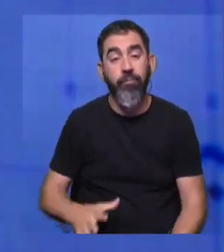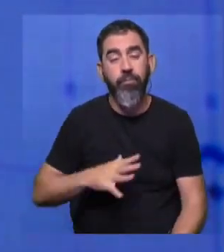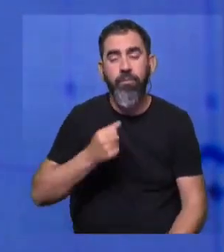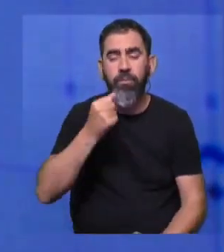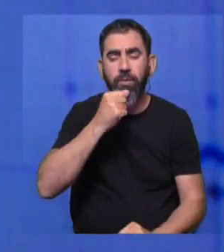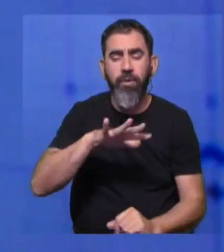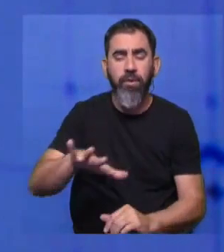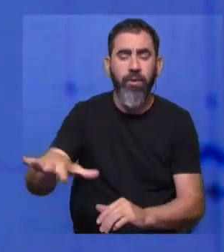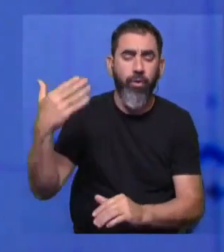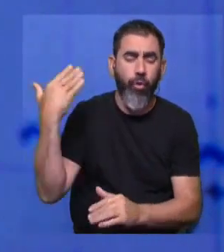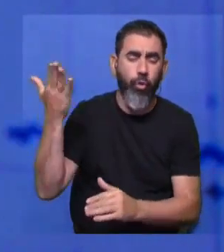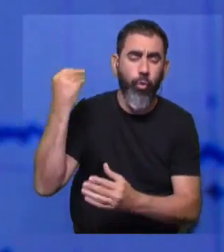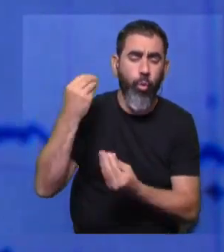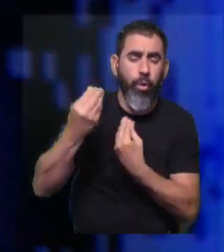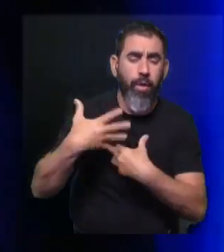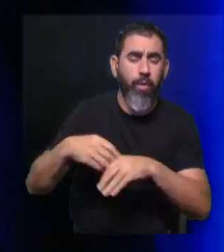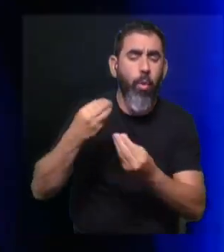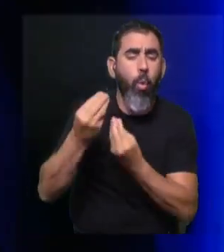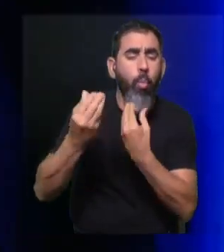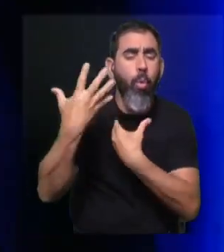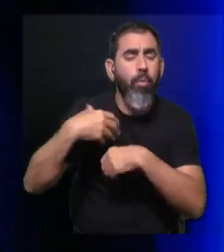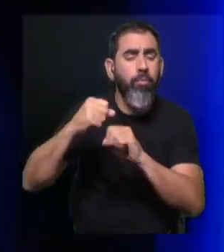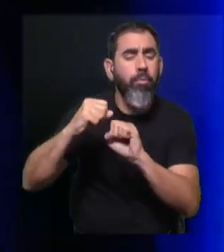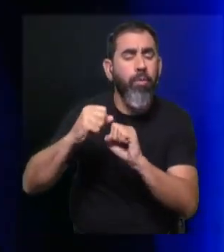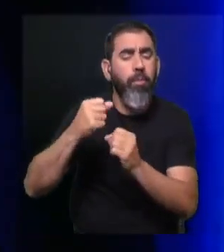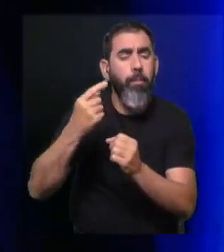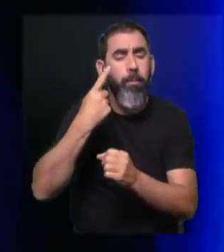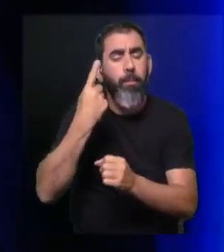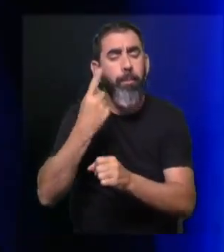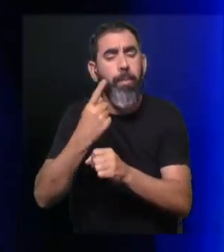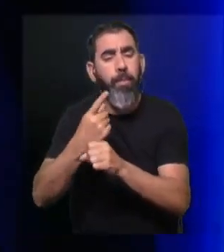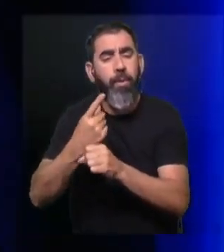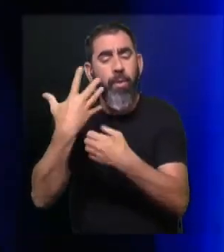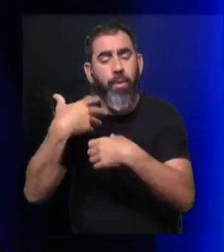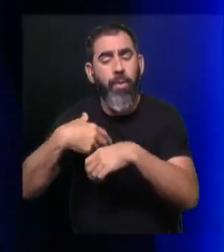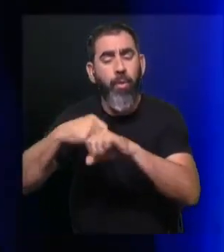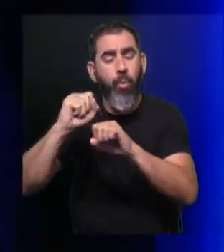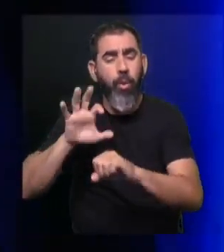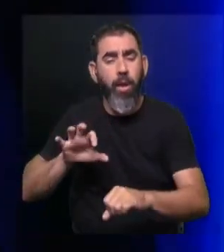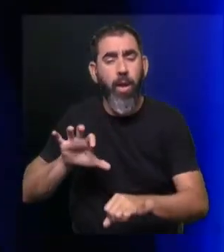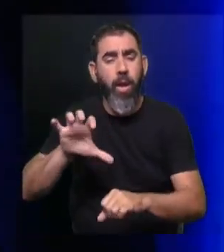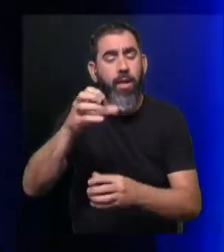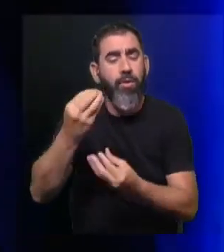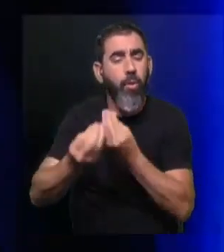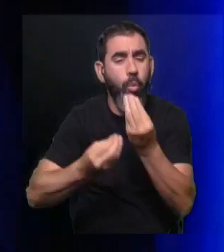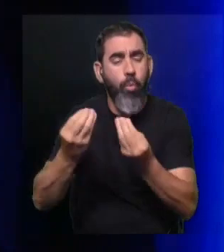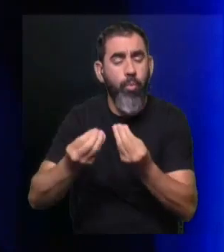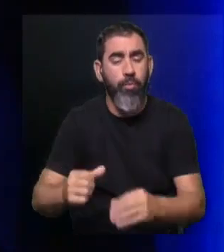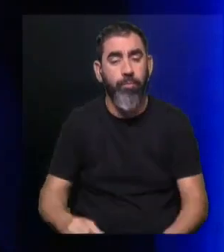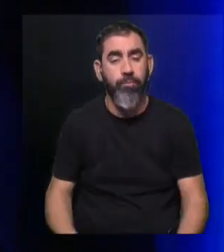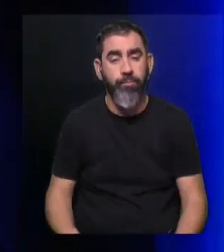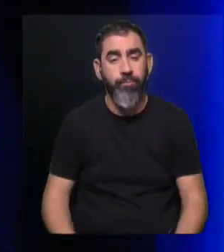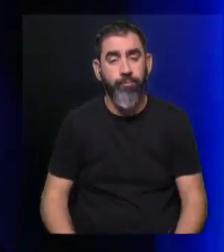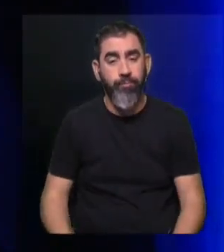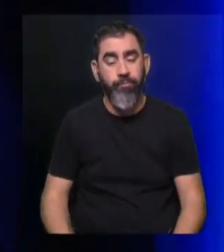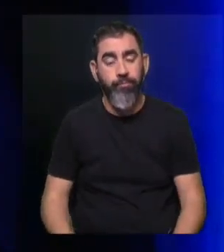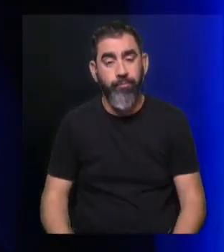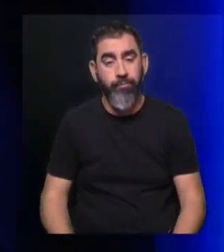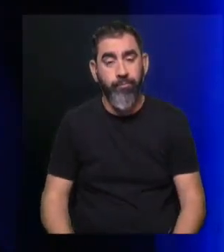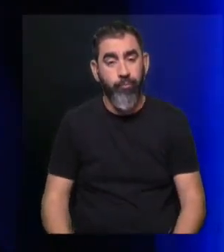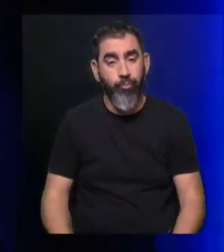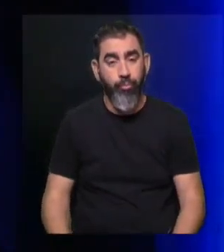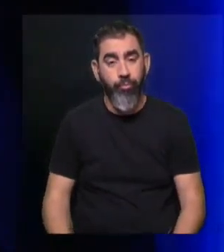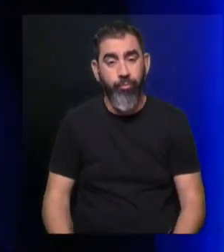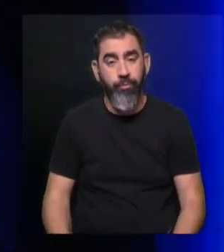en cuanto a la detección. ¿Cómo arrancaron los primeros diagnósticos, la primera posibilidad de ver si existía o no un cáncer de mama en estado